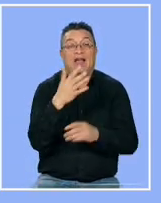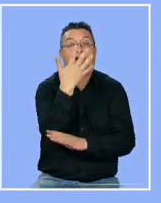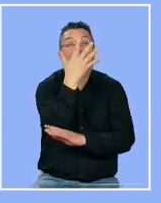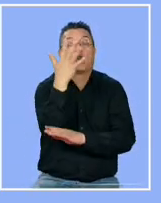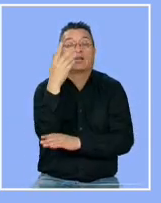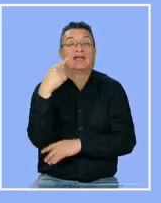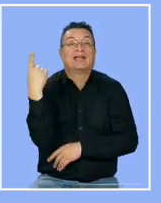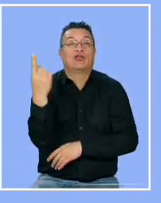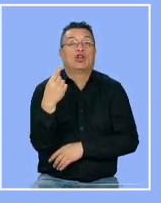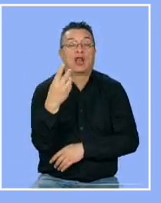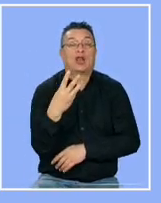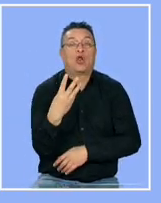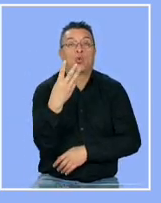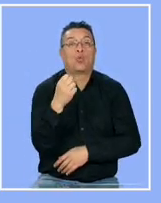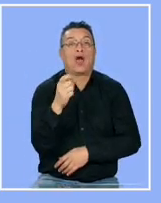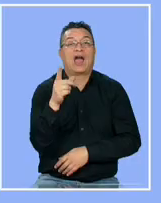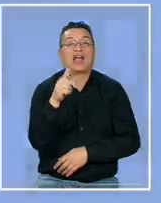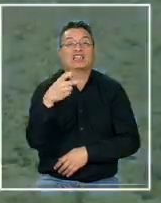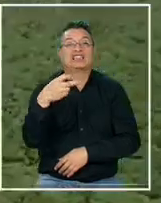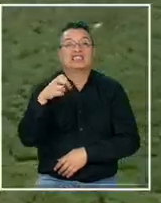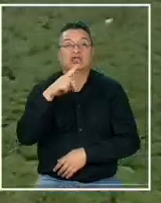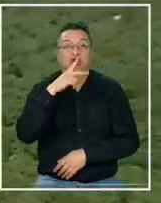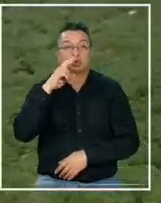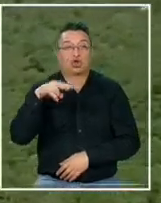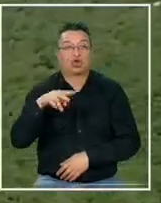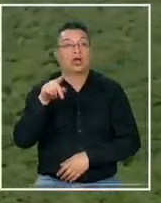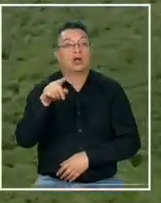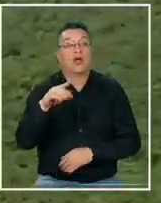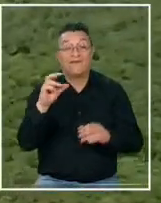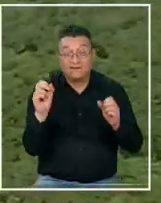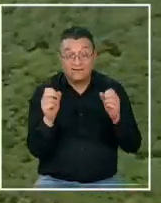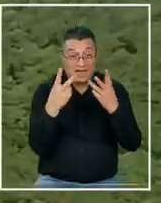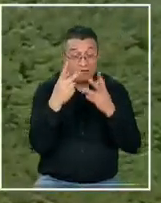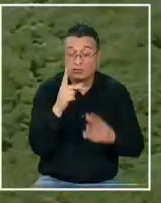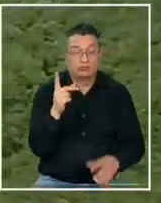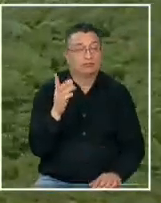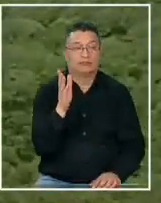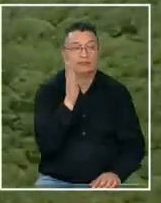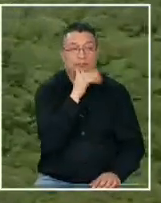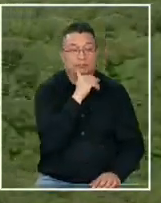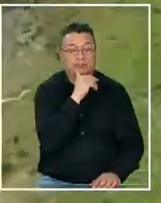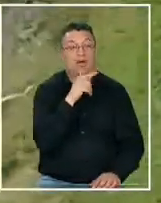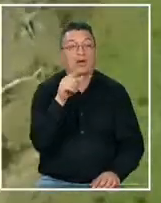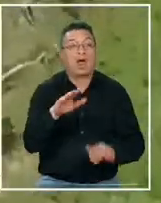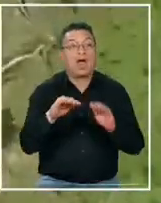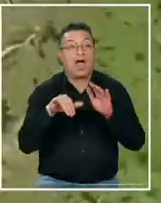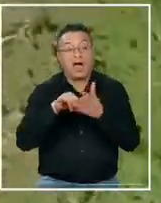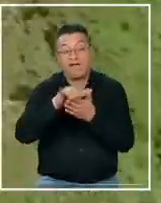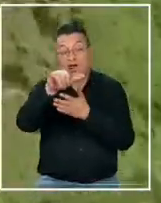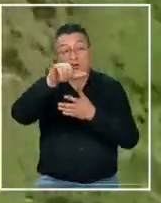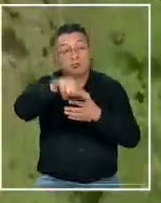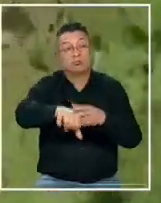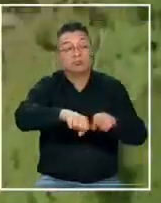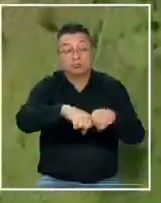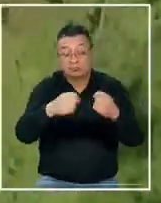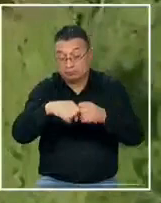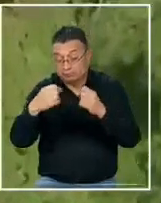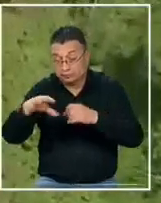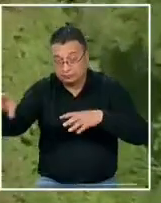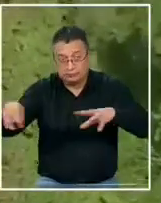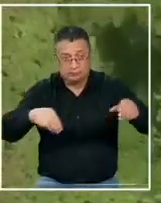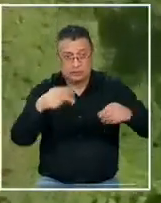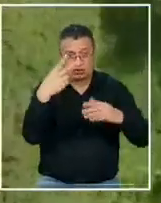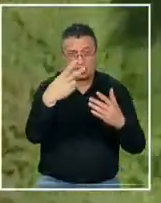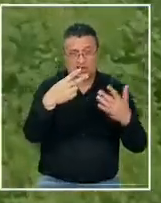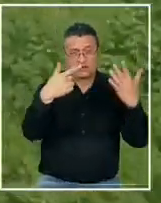George Washington en Virginia donde nos encontraron sobrevivientes y aún se están reuniendo partes de la avioneta que se estrelló a unos